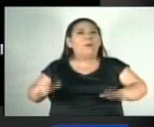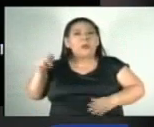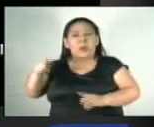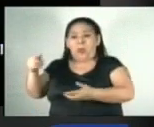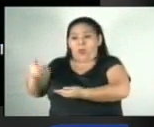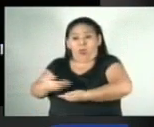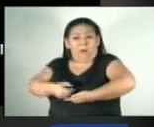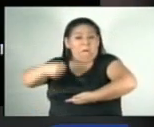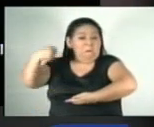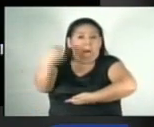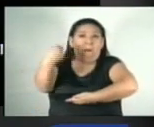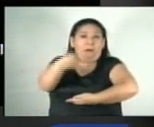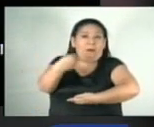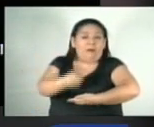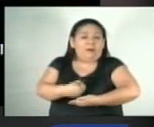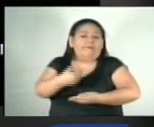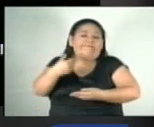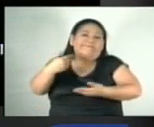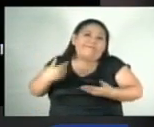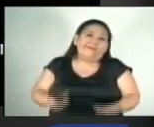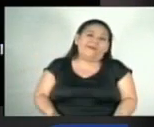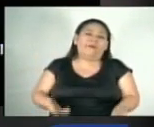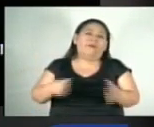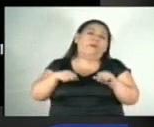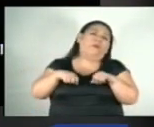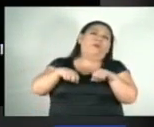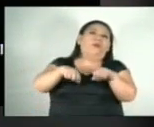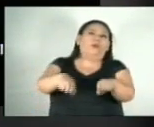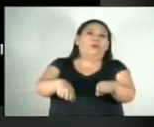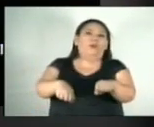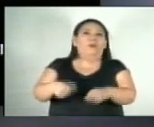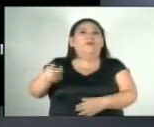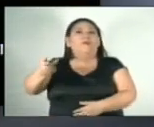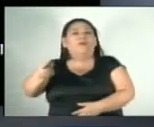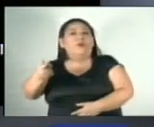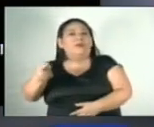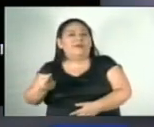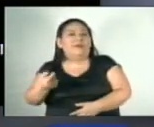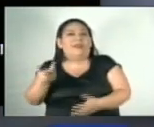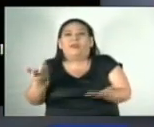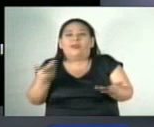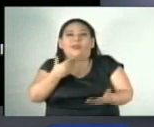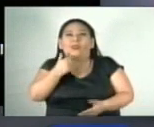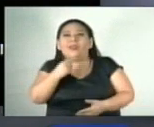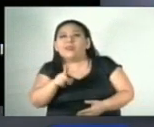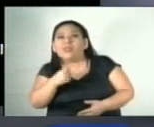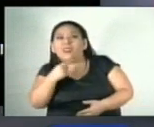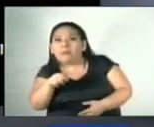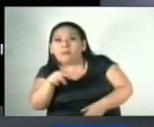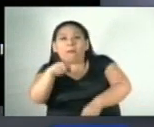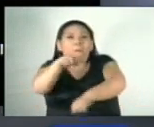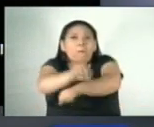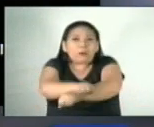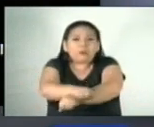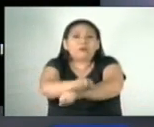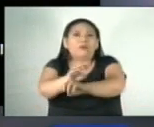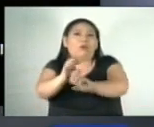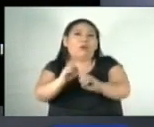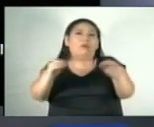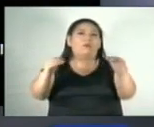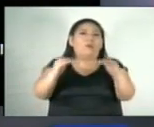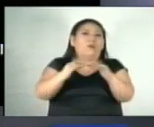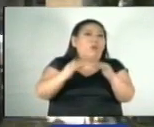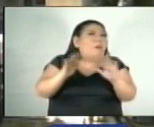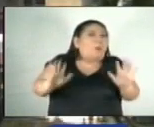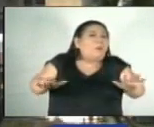lesiones, lamentablemente perdió la vida. Hasta el momento la PNC no ha mencionado si existe la captura de algún responsable, así como las